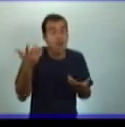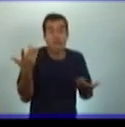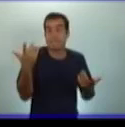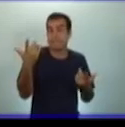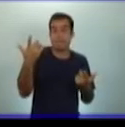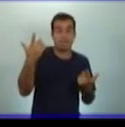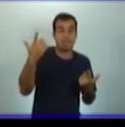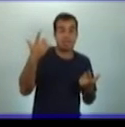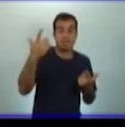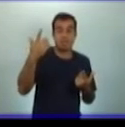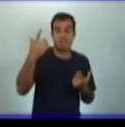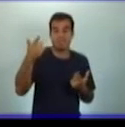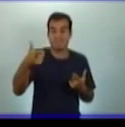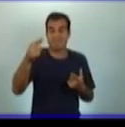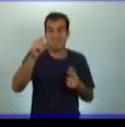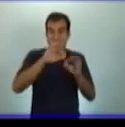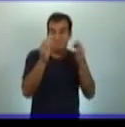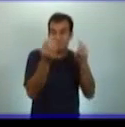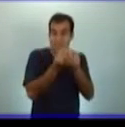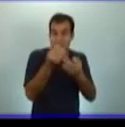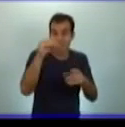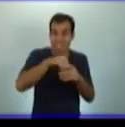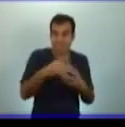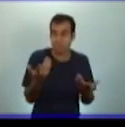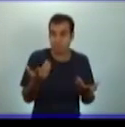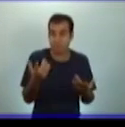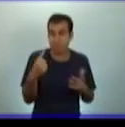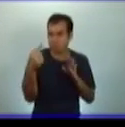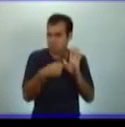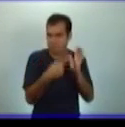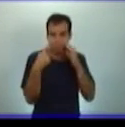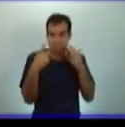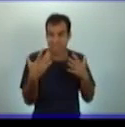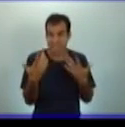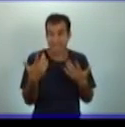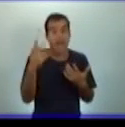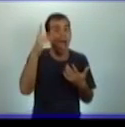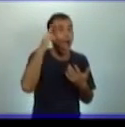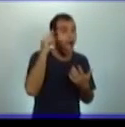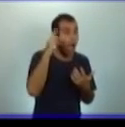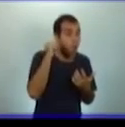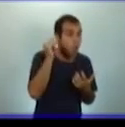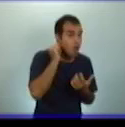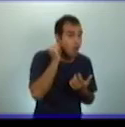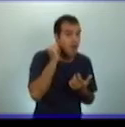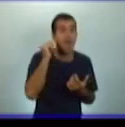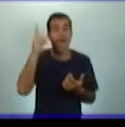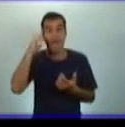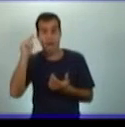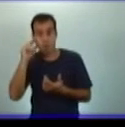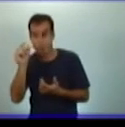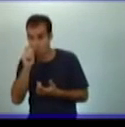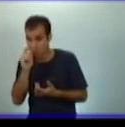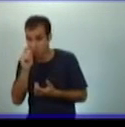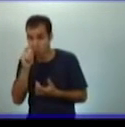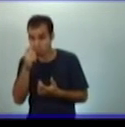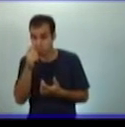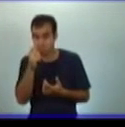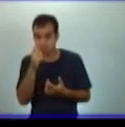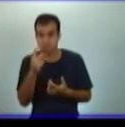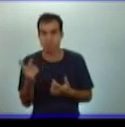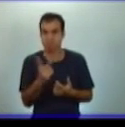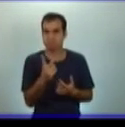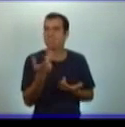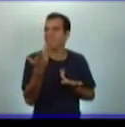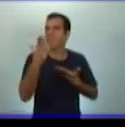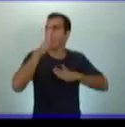hay un elemento que no te lo pongo, pero que es importante con la abuela y el abuelo, que deben estar diciendo. Y la protección